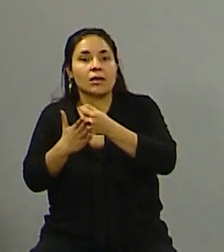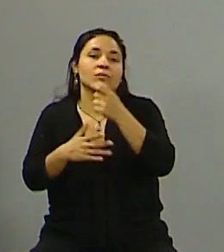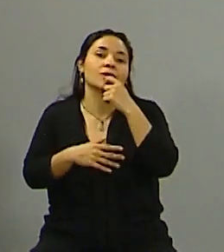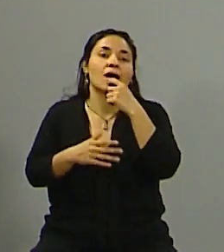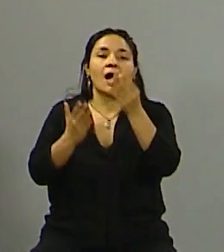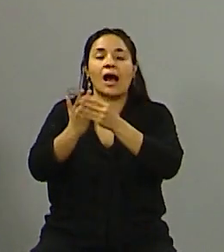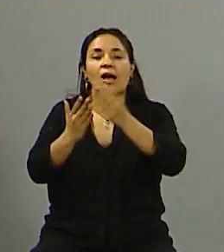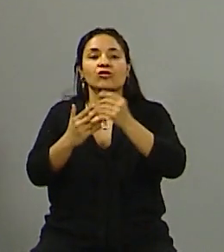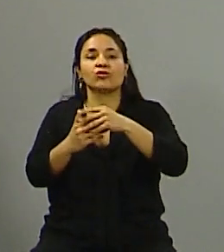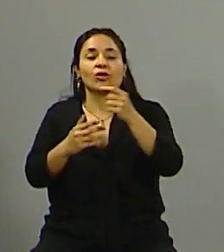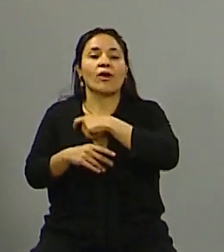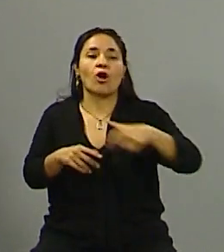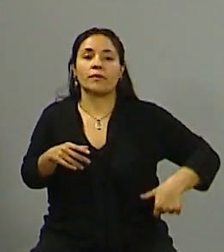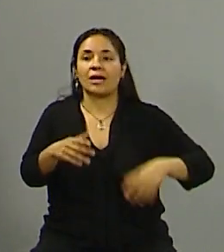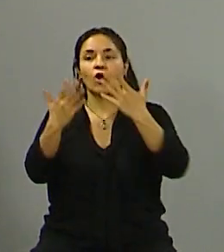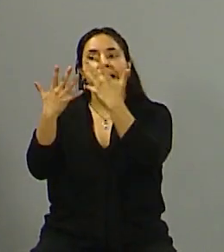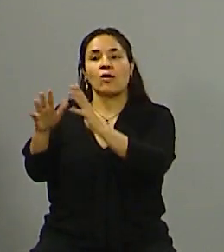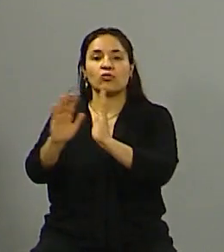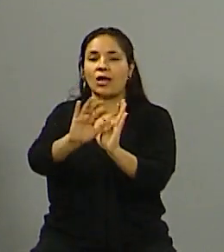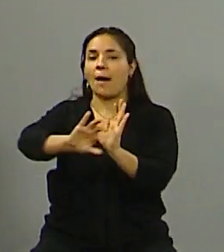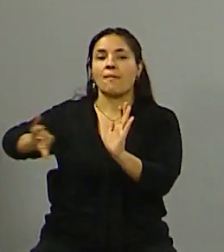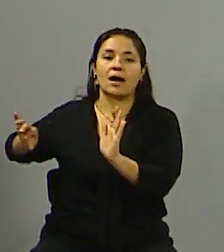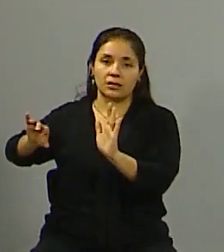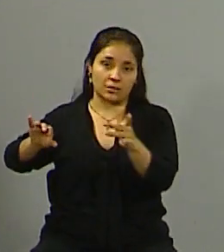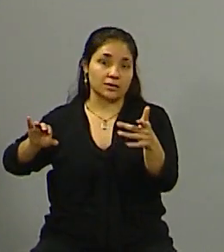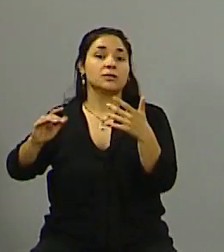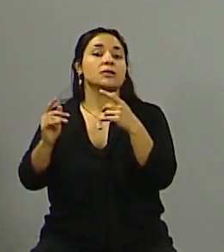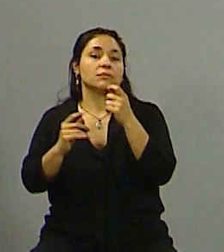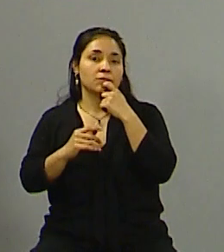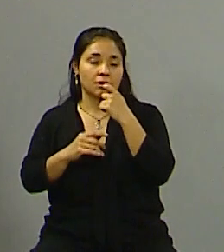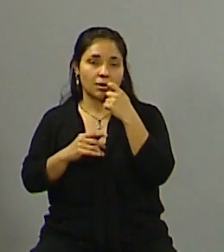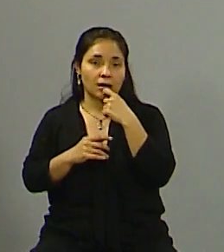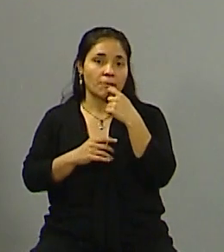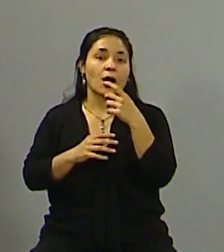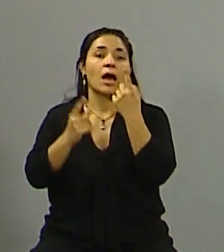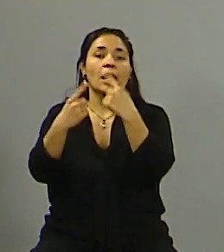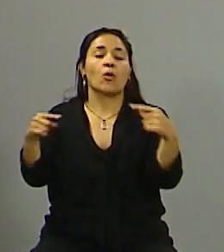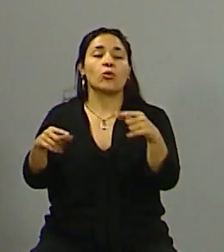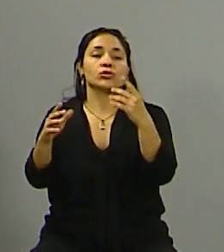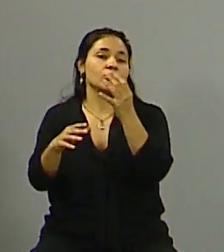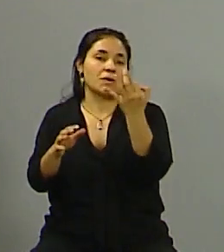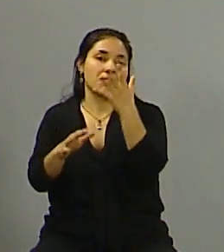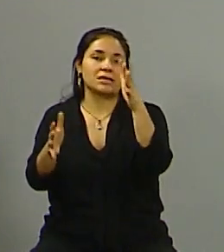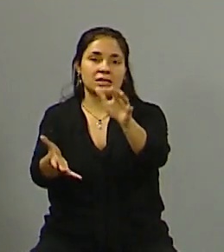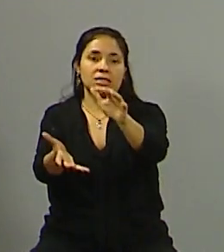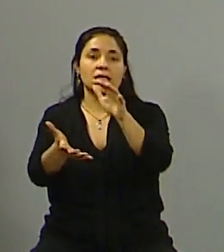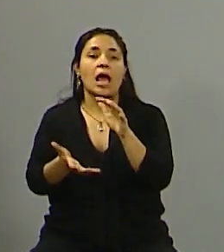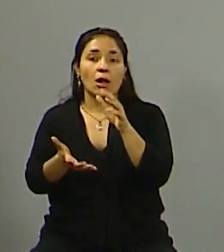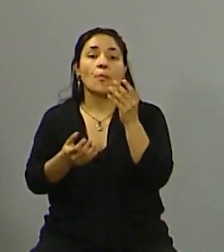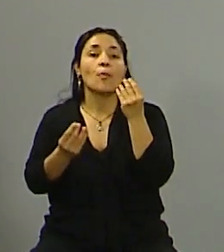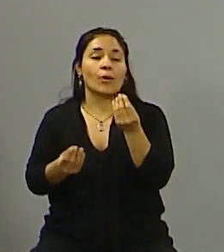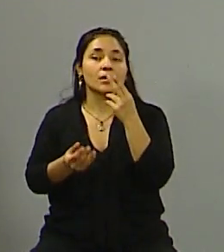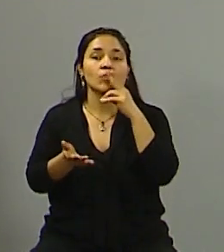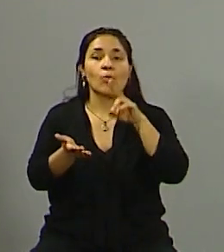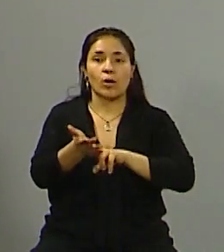otros gastos del Estado y de utilizar recursos extraordinarios producto de la incorporación de un nuevo